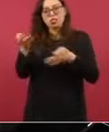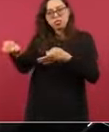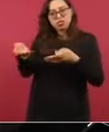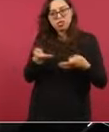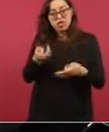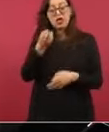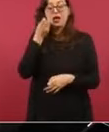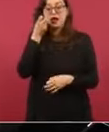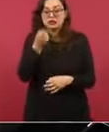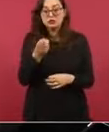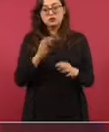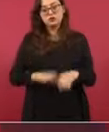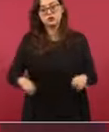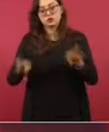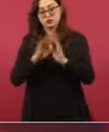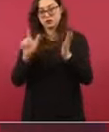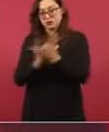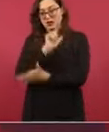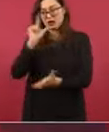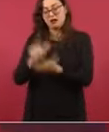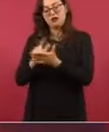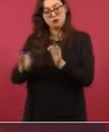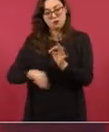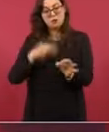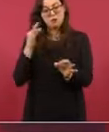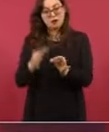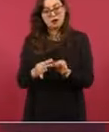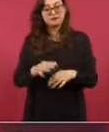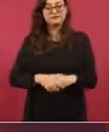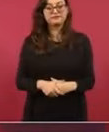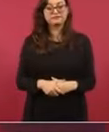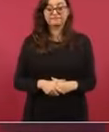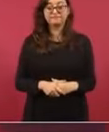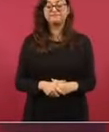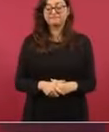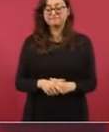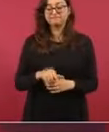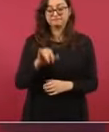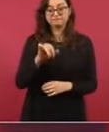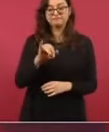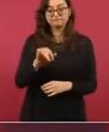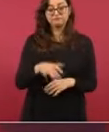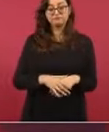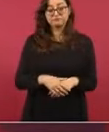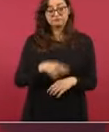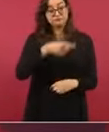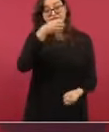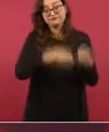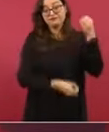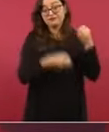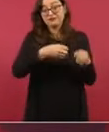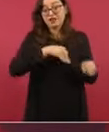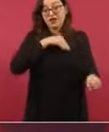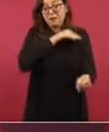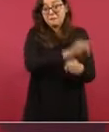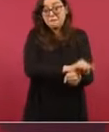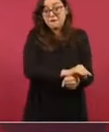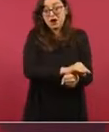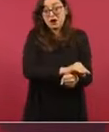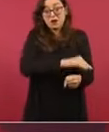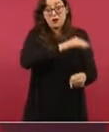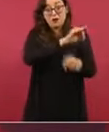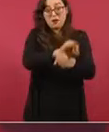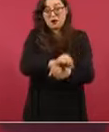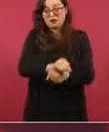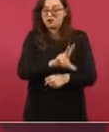vamos a procurar que se cumpla con la ley y que los jueces no otorguen estos amparos. Y